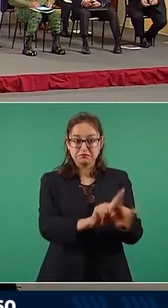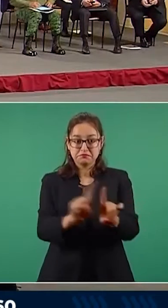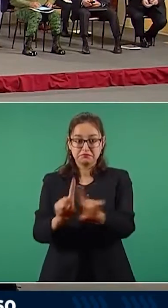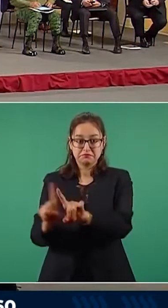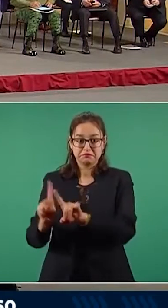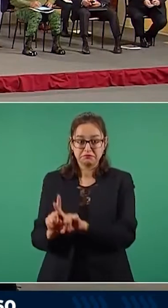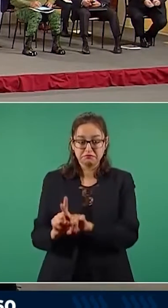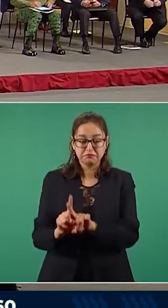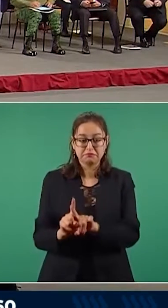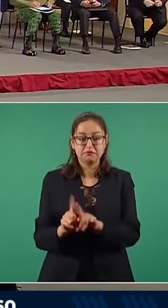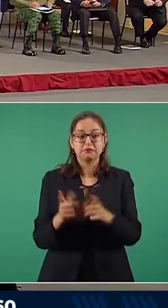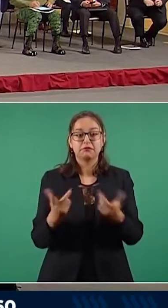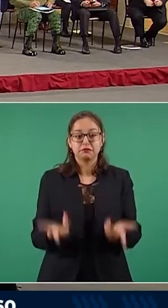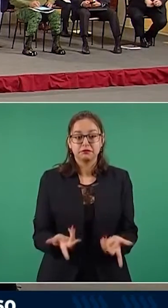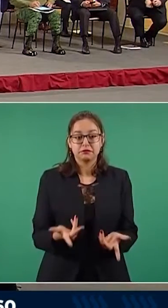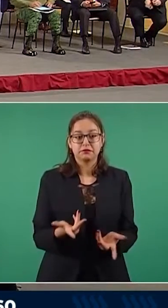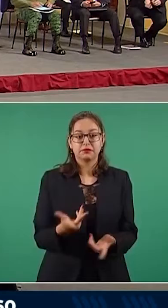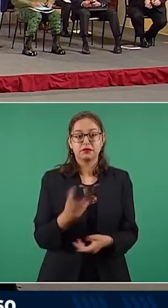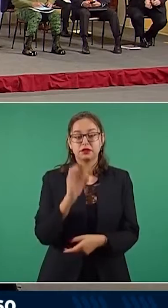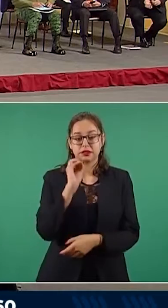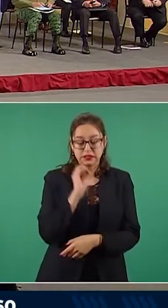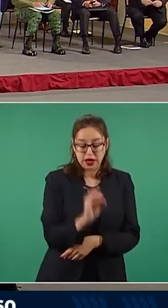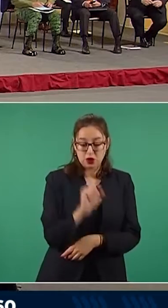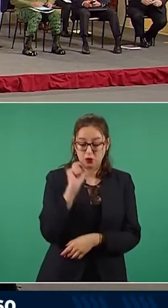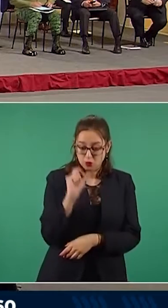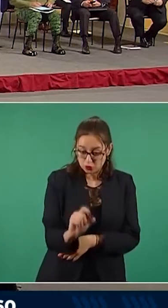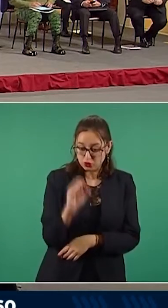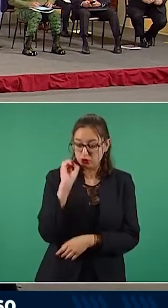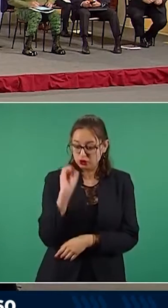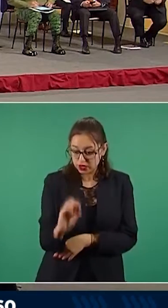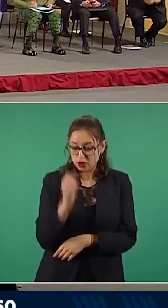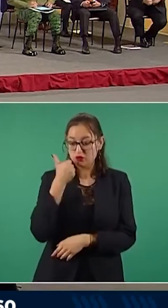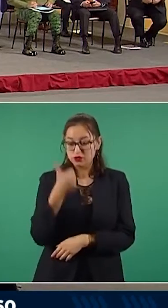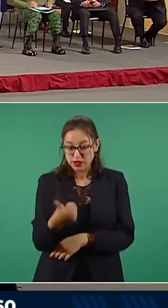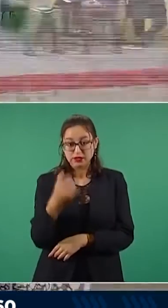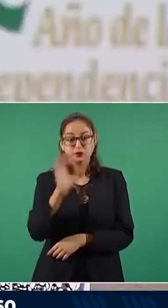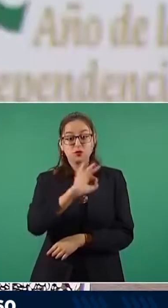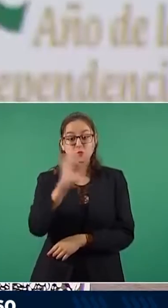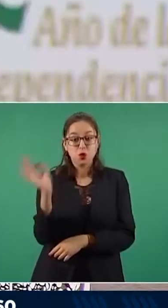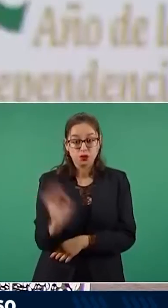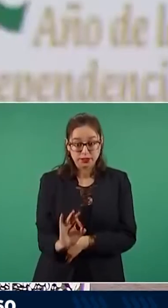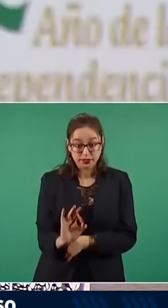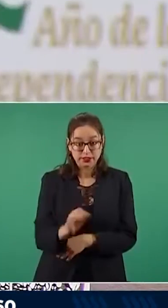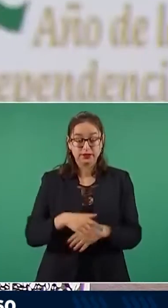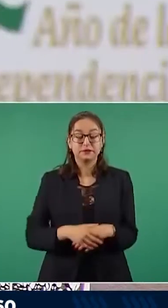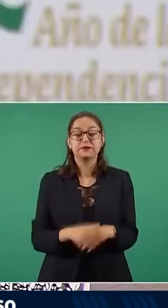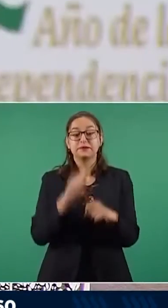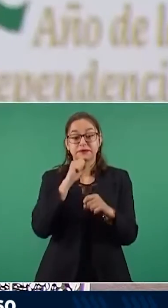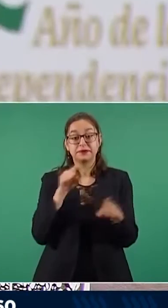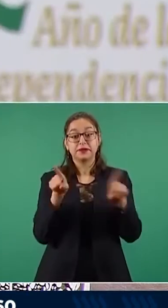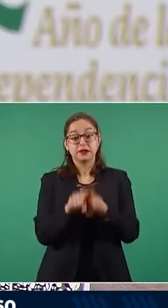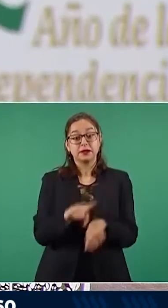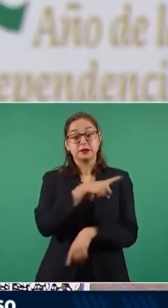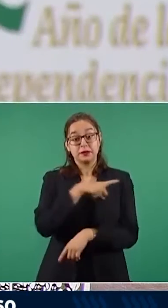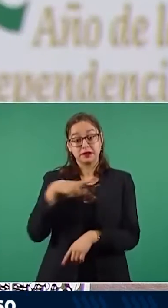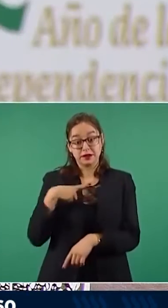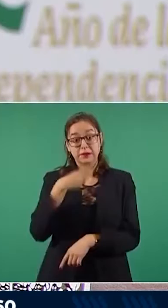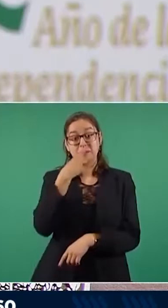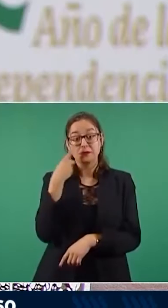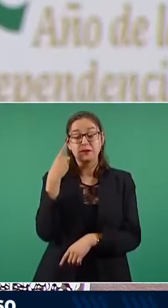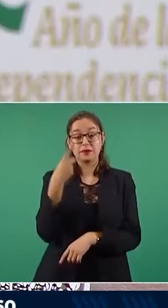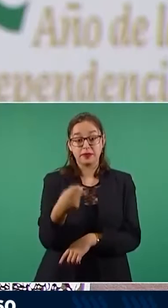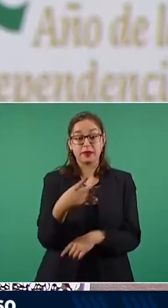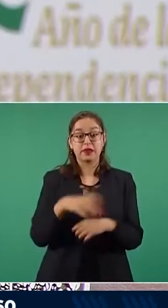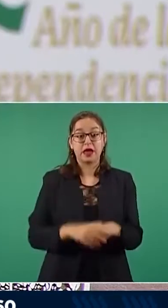casos COVID, representa precisamente el 0.06 por ciento. Sin embargo, también cabe hacer la aclaración que de estas